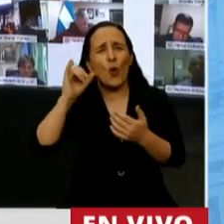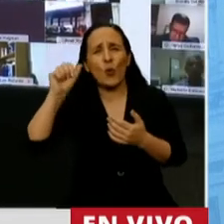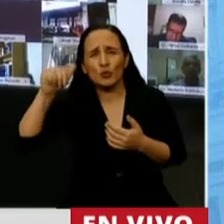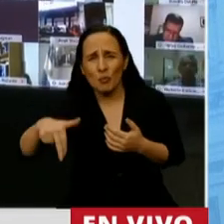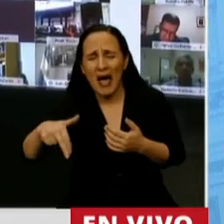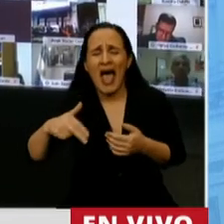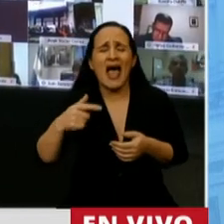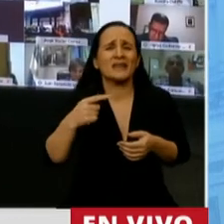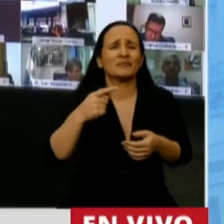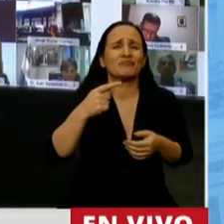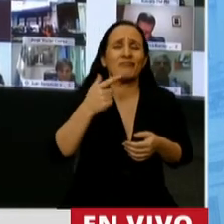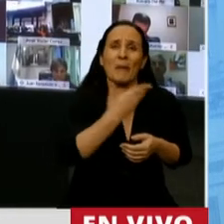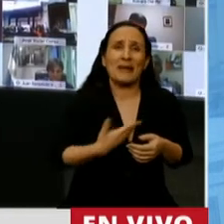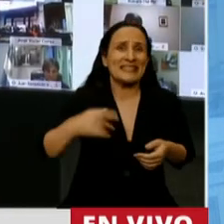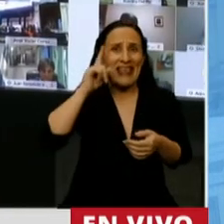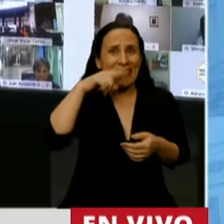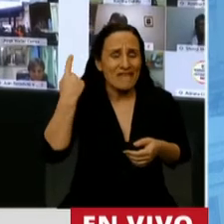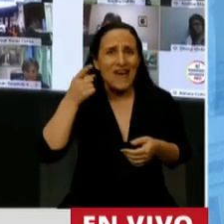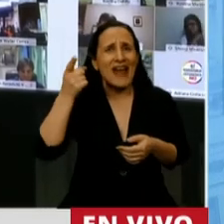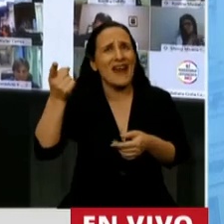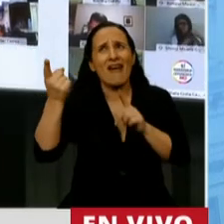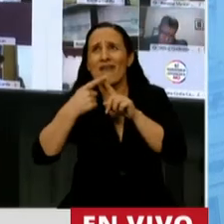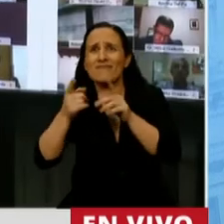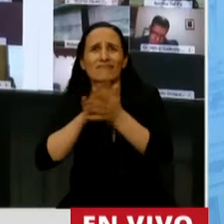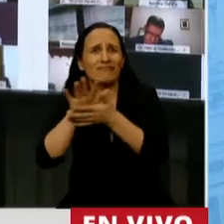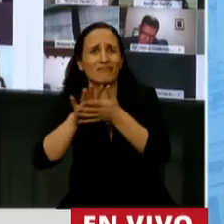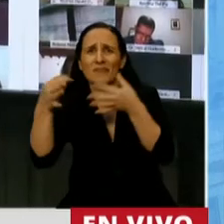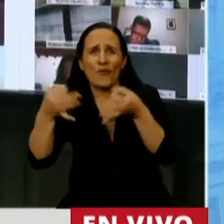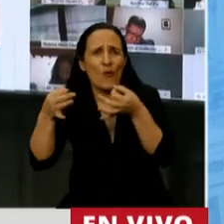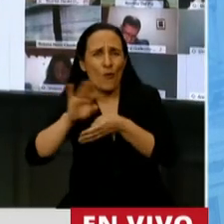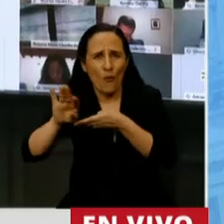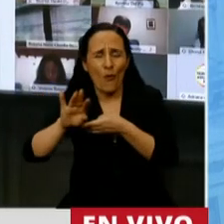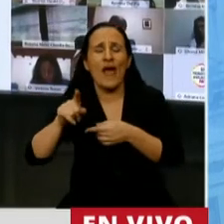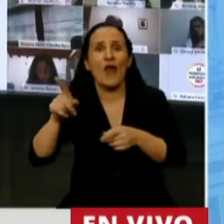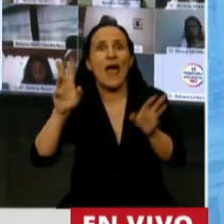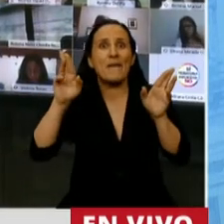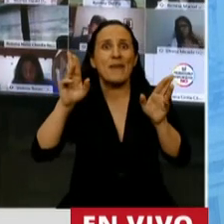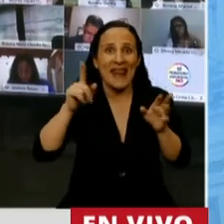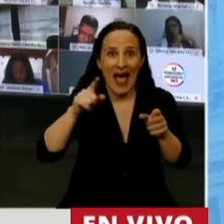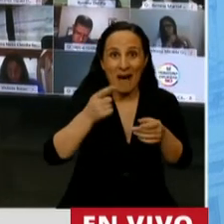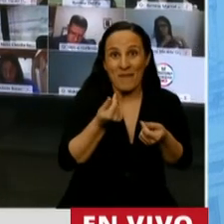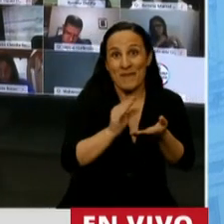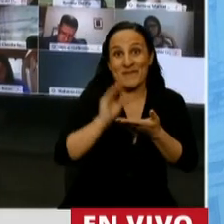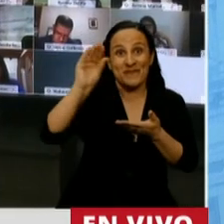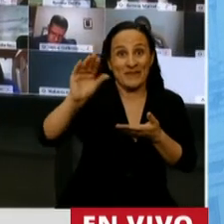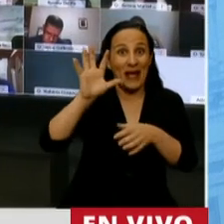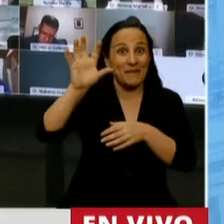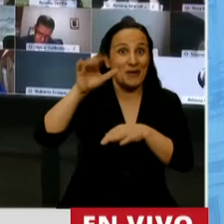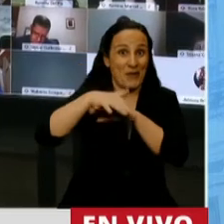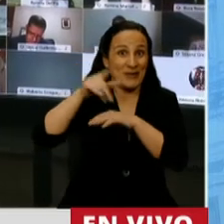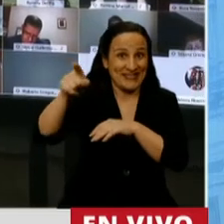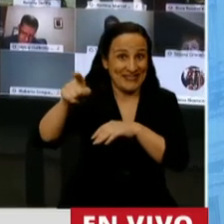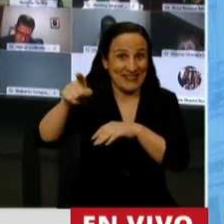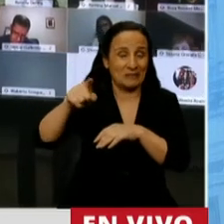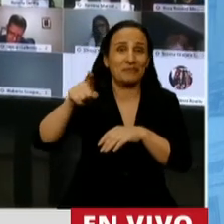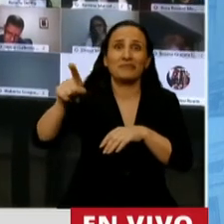presidente Fernández, esperamos también la recompensa que pueda llegar a una provincia que lejos de